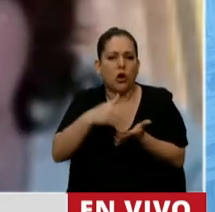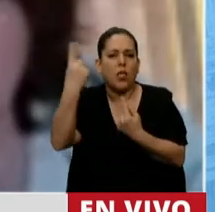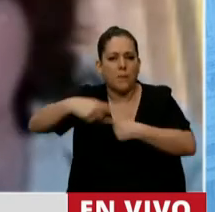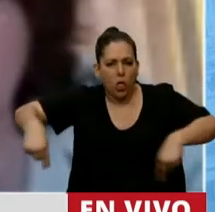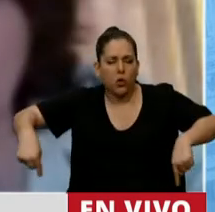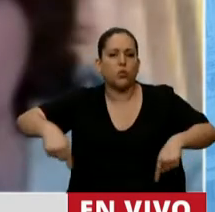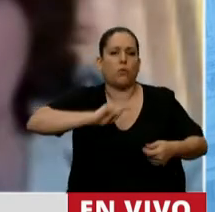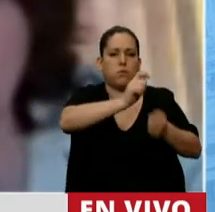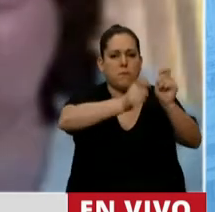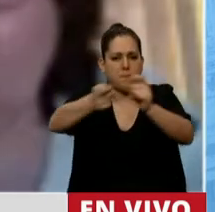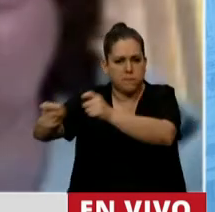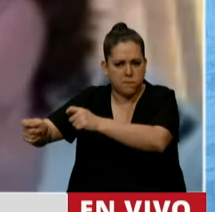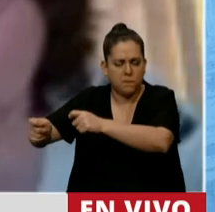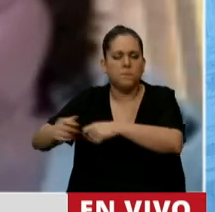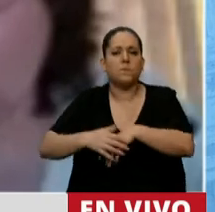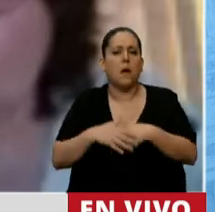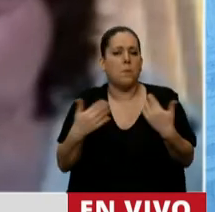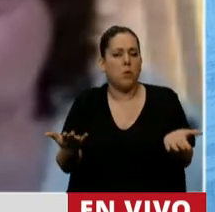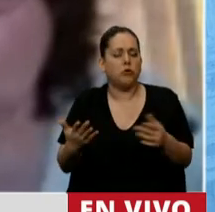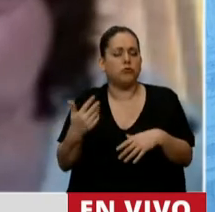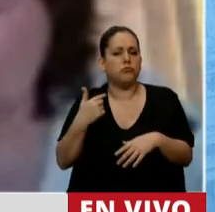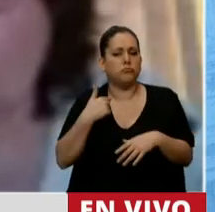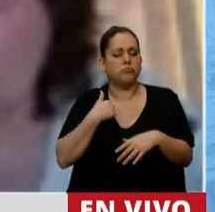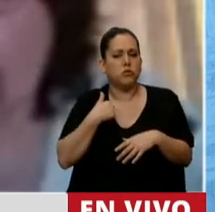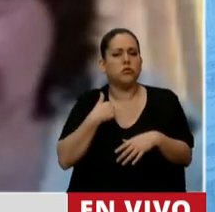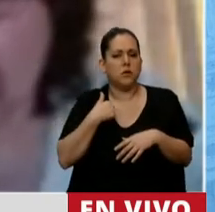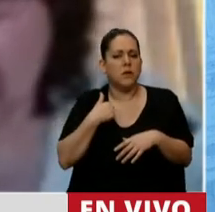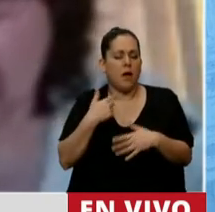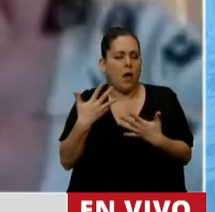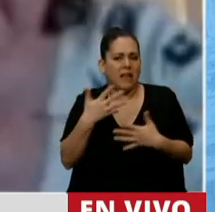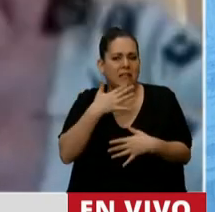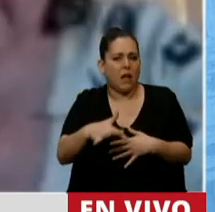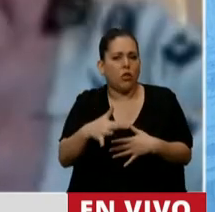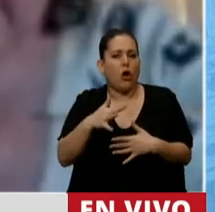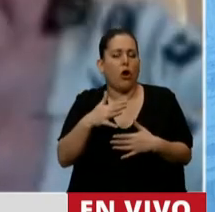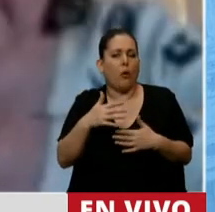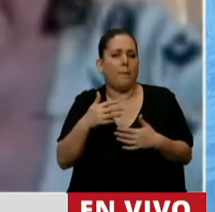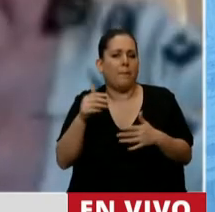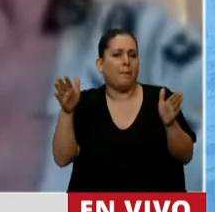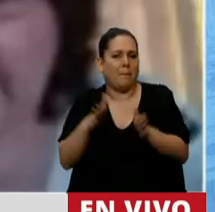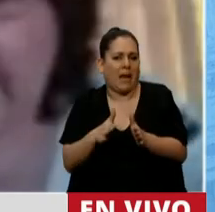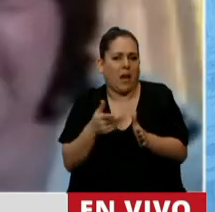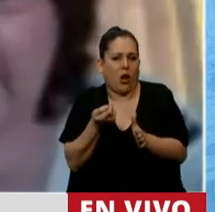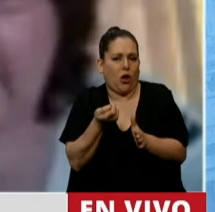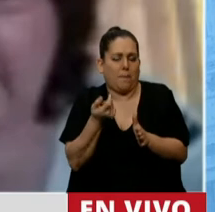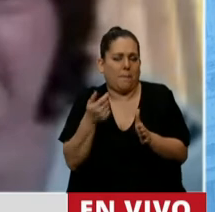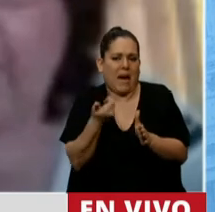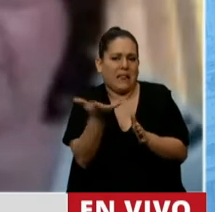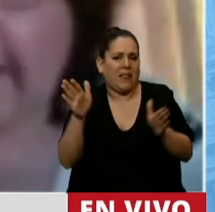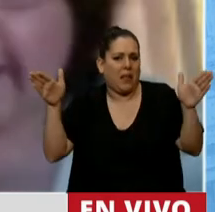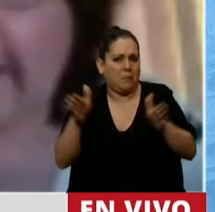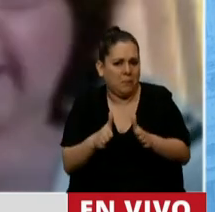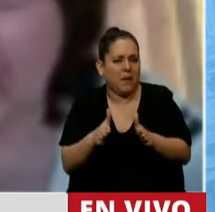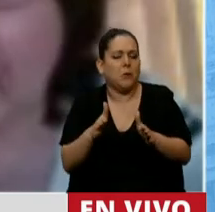área. En ese sentido, si bien el pliego ante que la oferta por menor cantidad nos llama mucho la atención